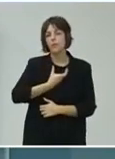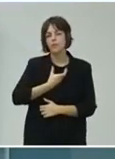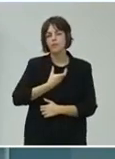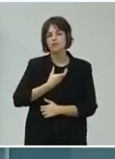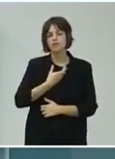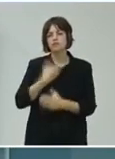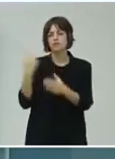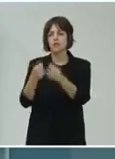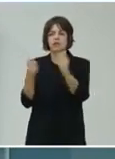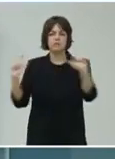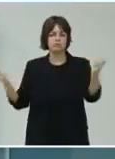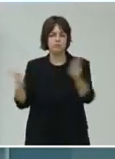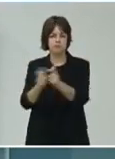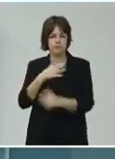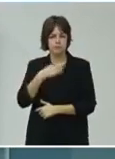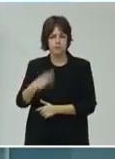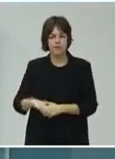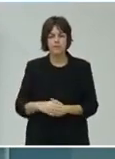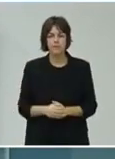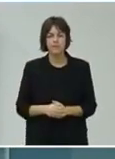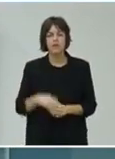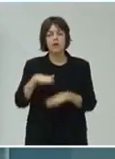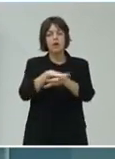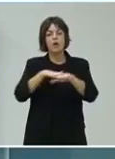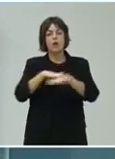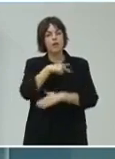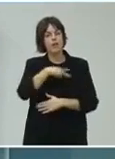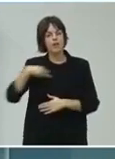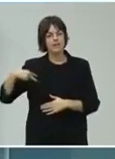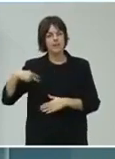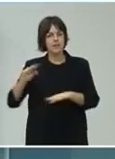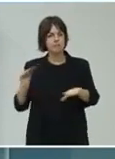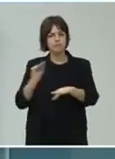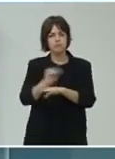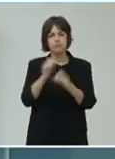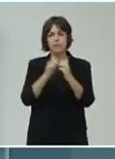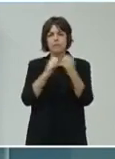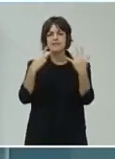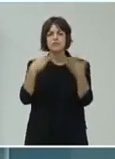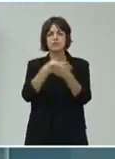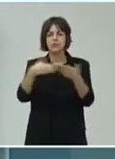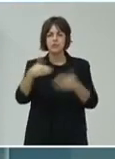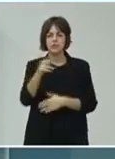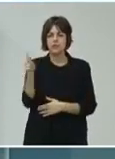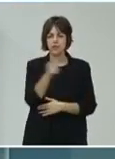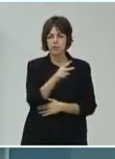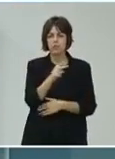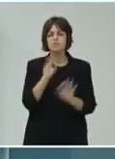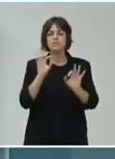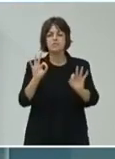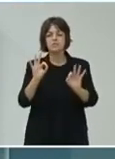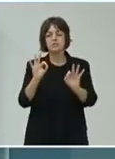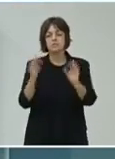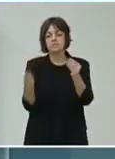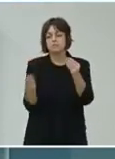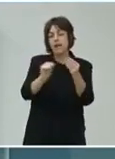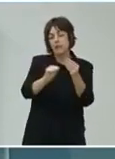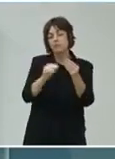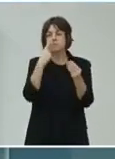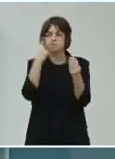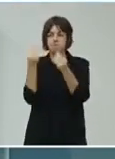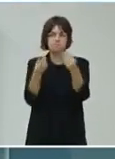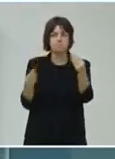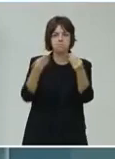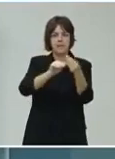riesgo de despoblación. El Gobierno de Cantabria contribuye con 28 millones de euros a los que se sumarán o se prevén